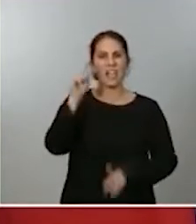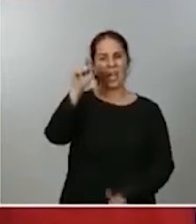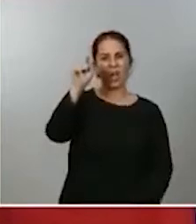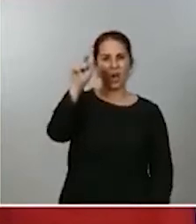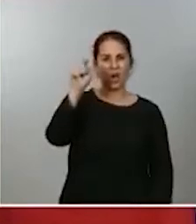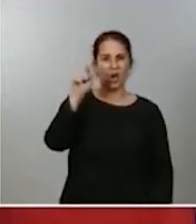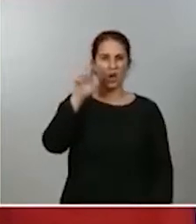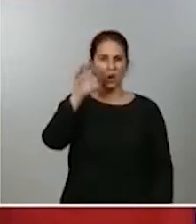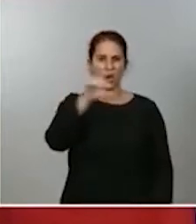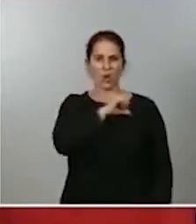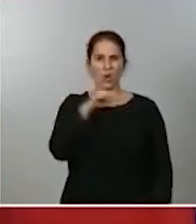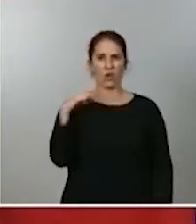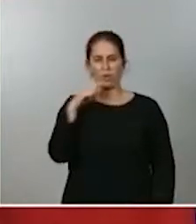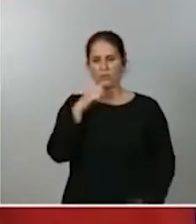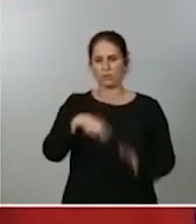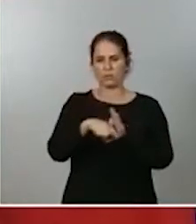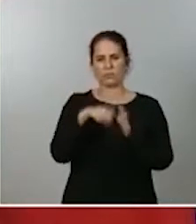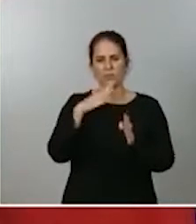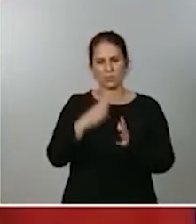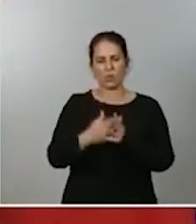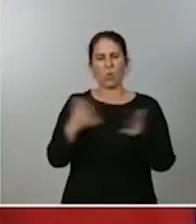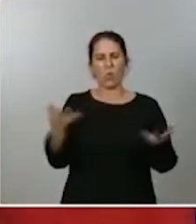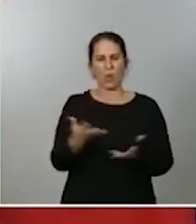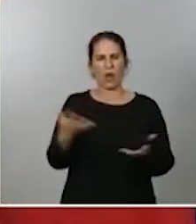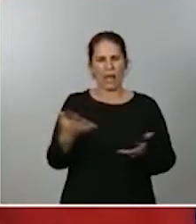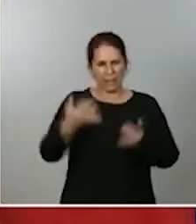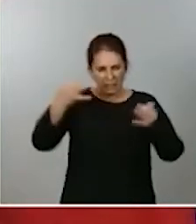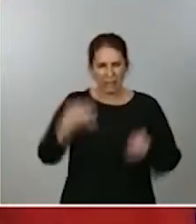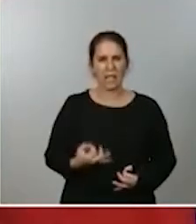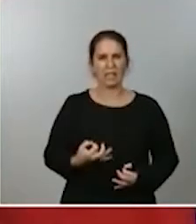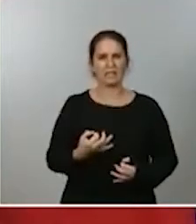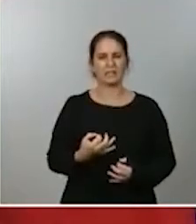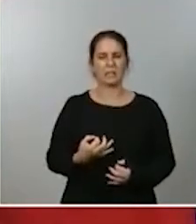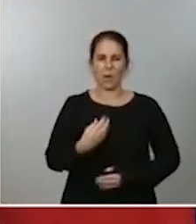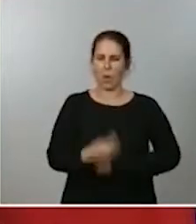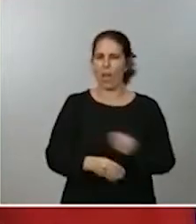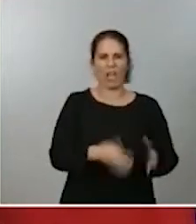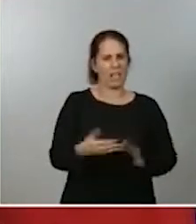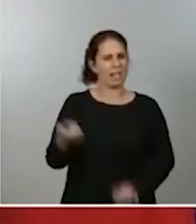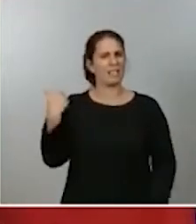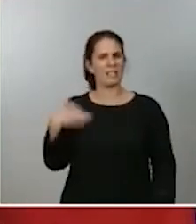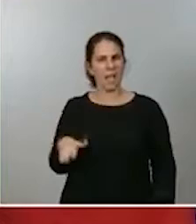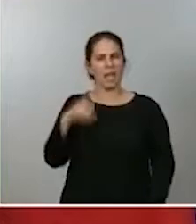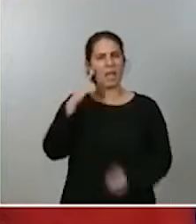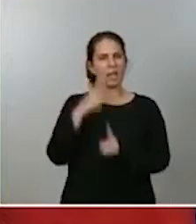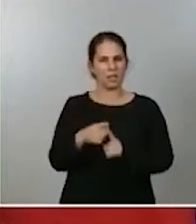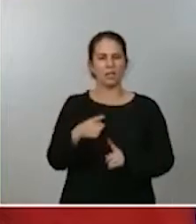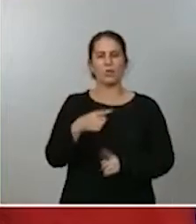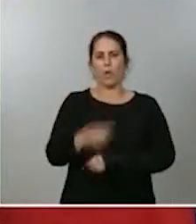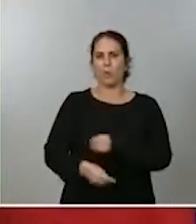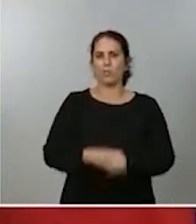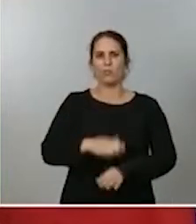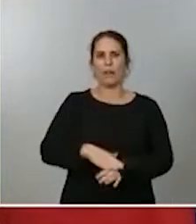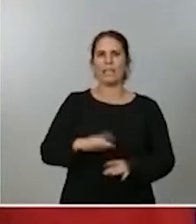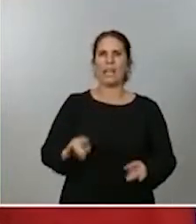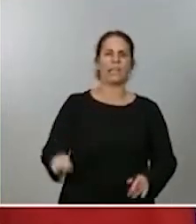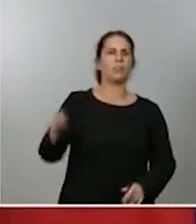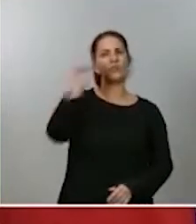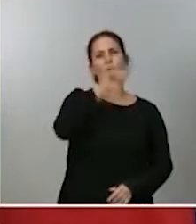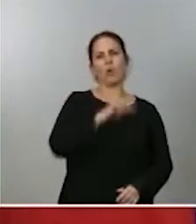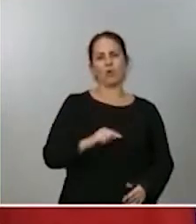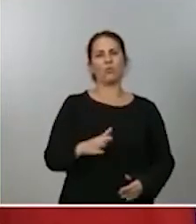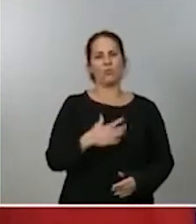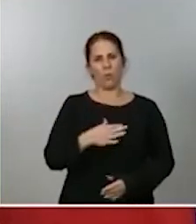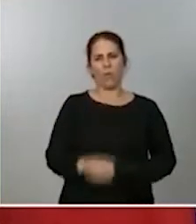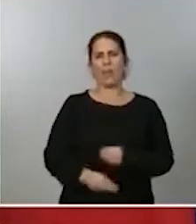urgentes como importantes como perentorias para que nadie se quede ningún territorio se quede rezagado en la aplicación de esas medidas cada